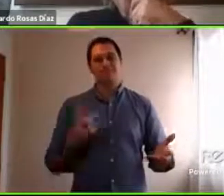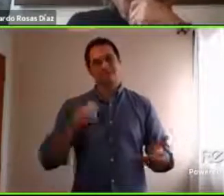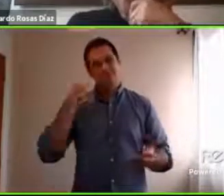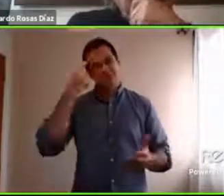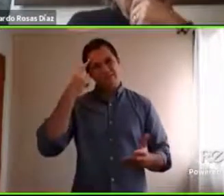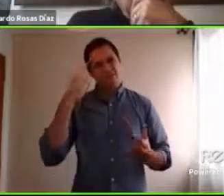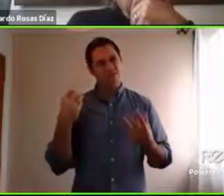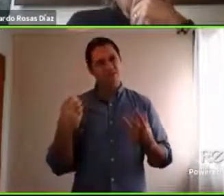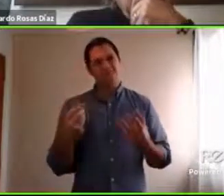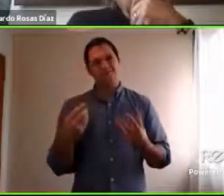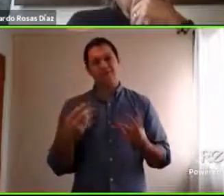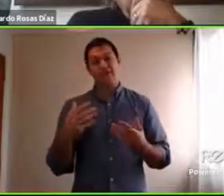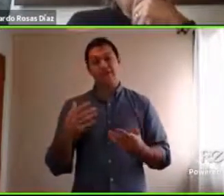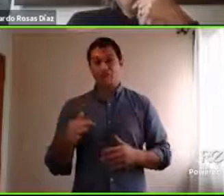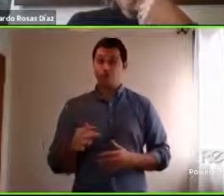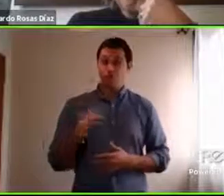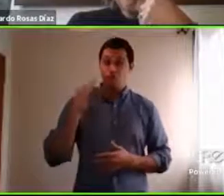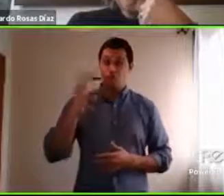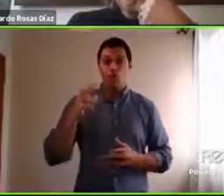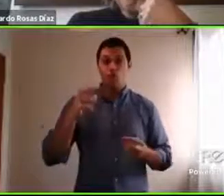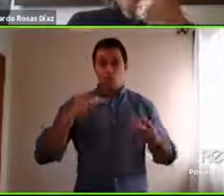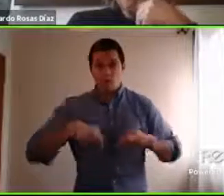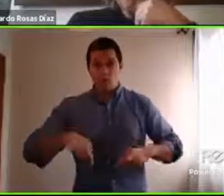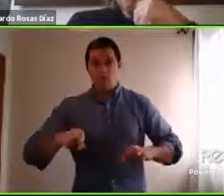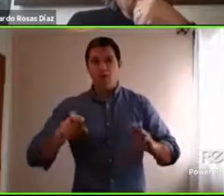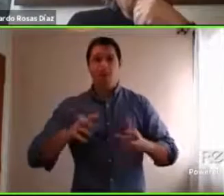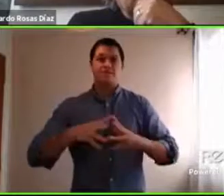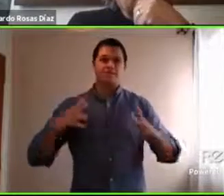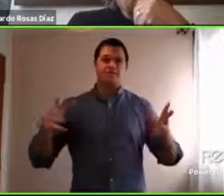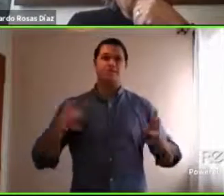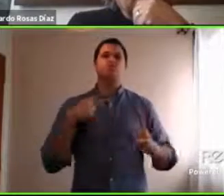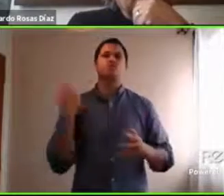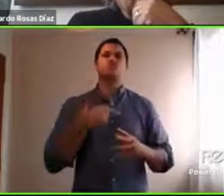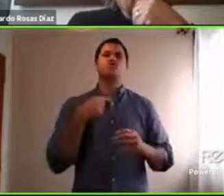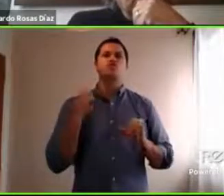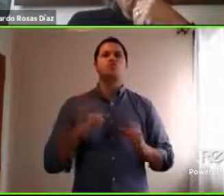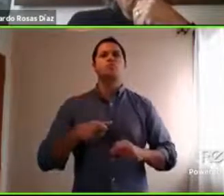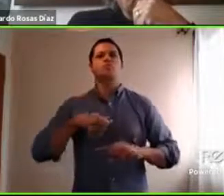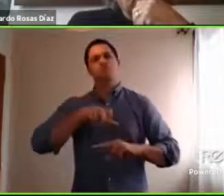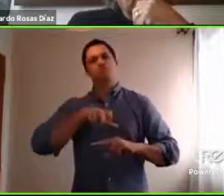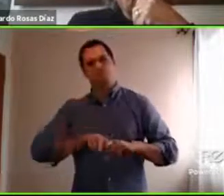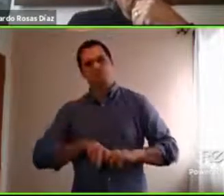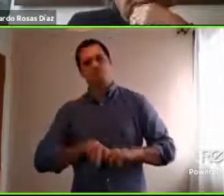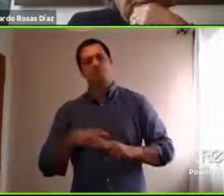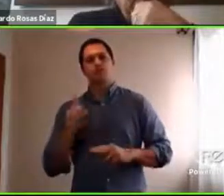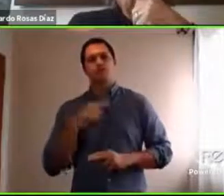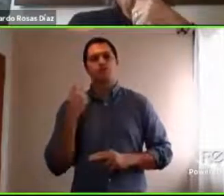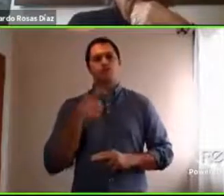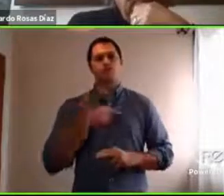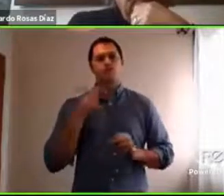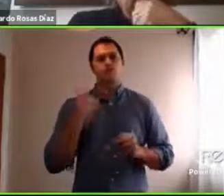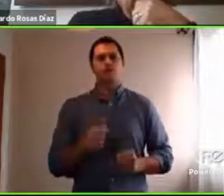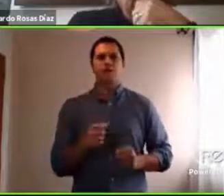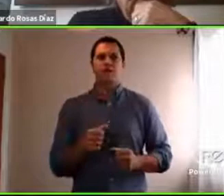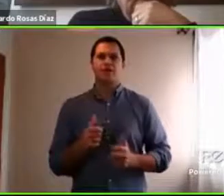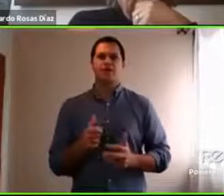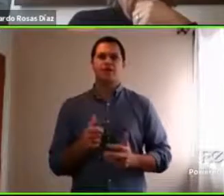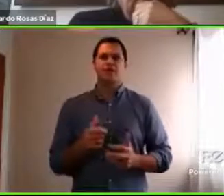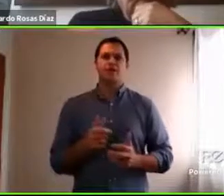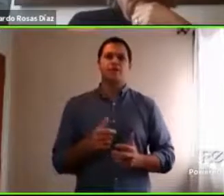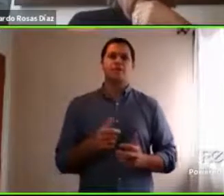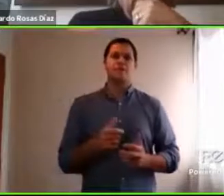maravilloso realmente que nos sentemos como adultos responsables a cuestionarnos la carga horaria a poder ofrecer otros